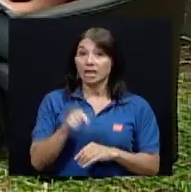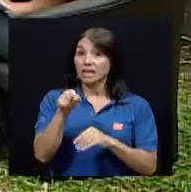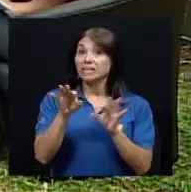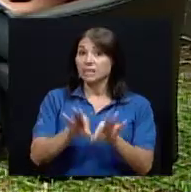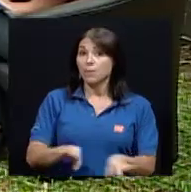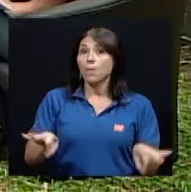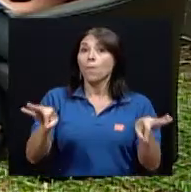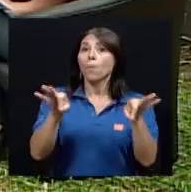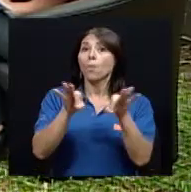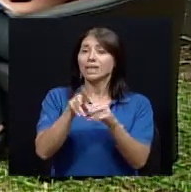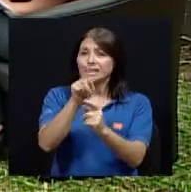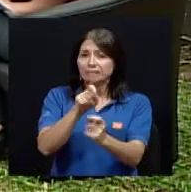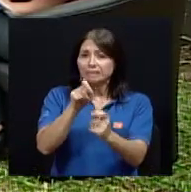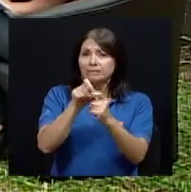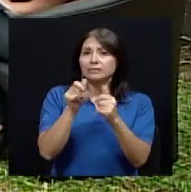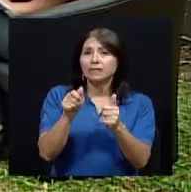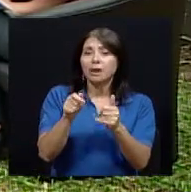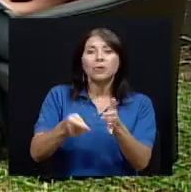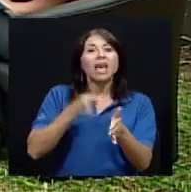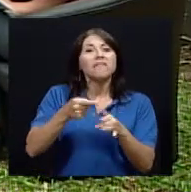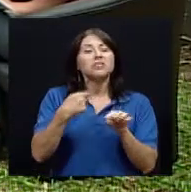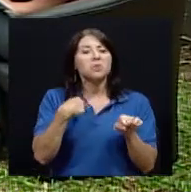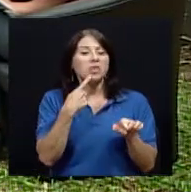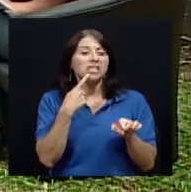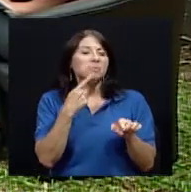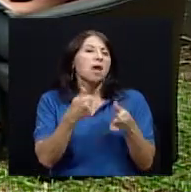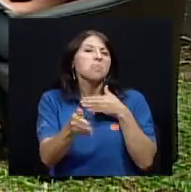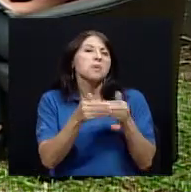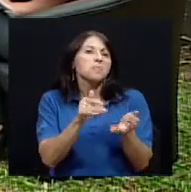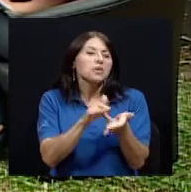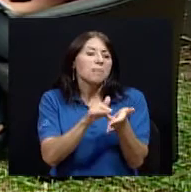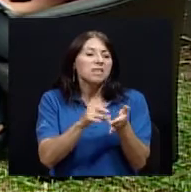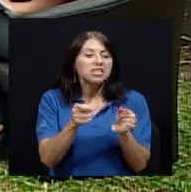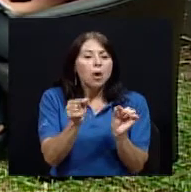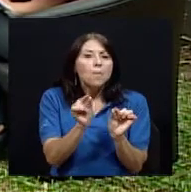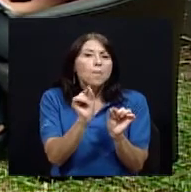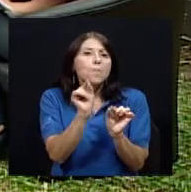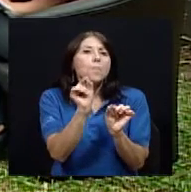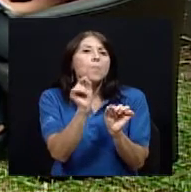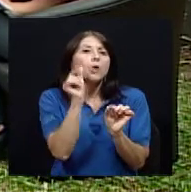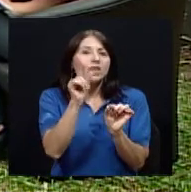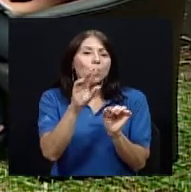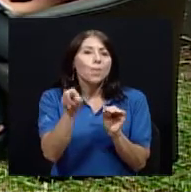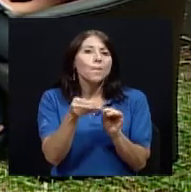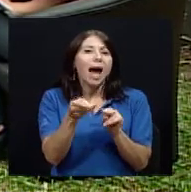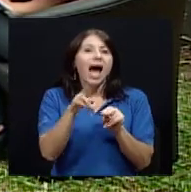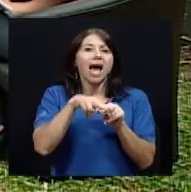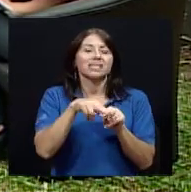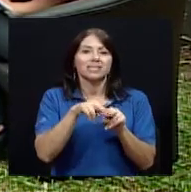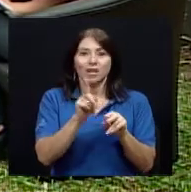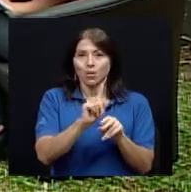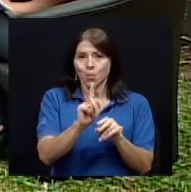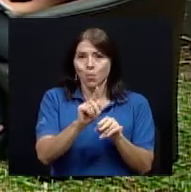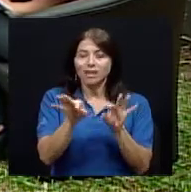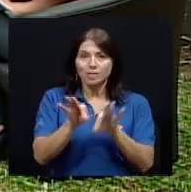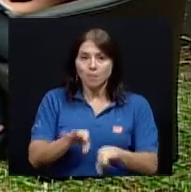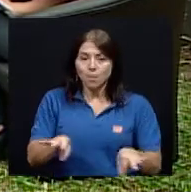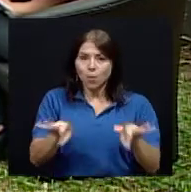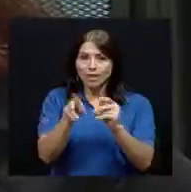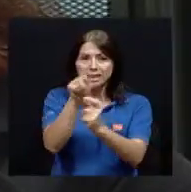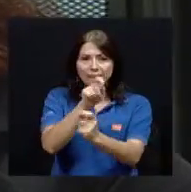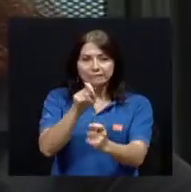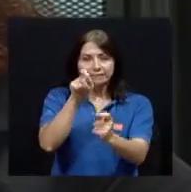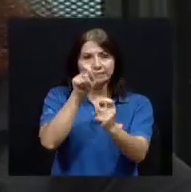importante eso de que sea exacto porque a veces a un poquitillo más por si acaso este se me olvida el horario no sé es importante hacer